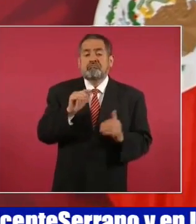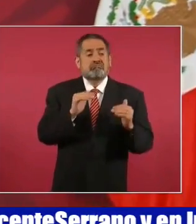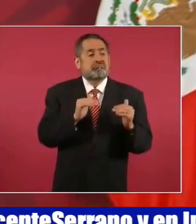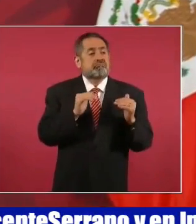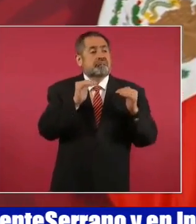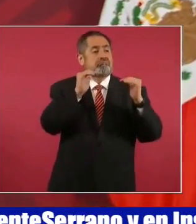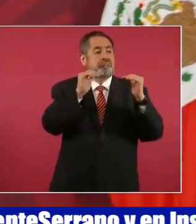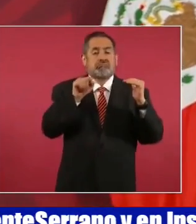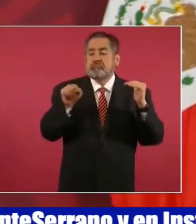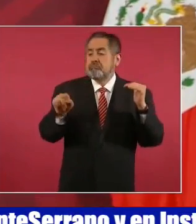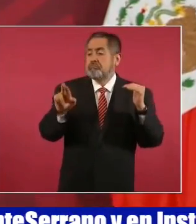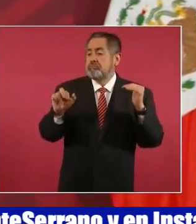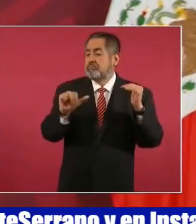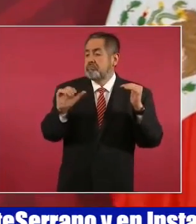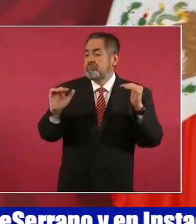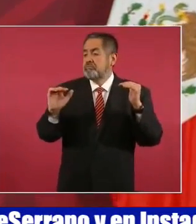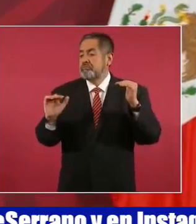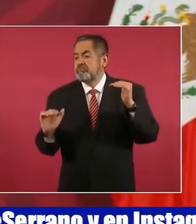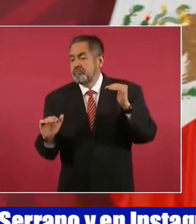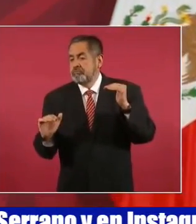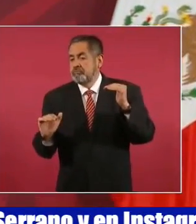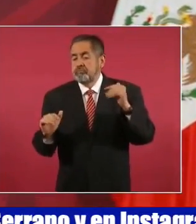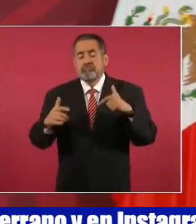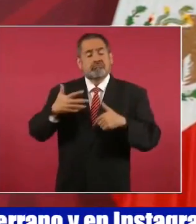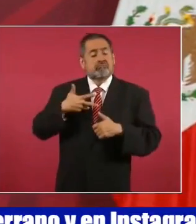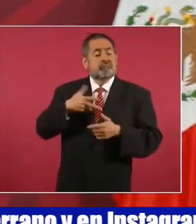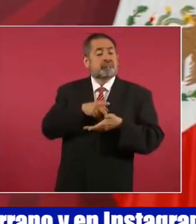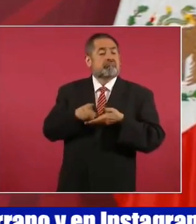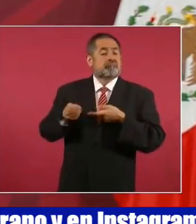tiene cierto derecho